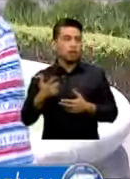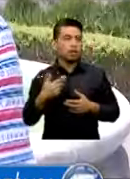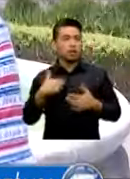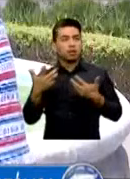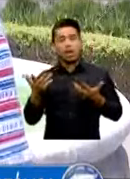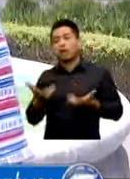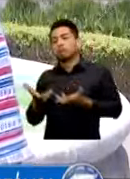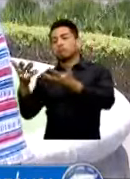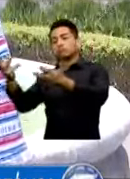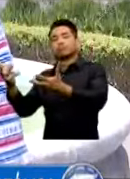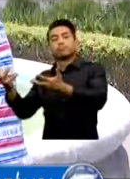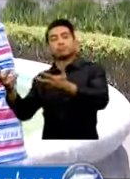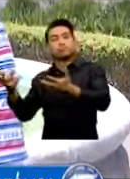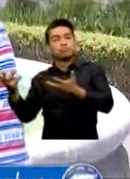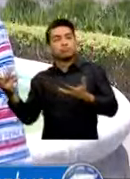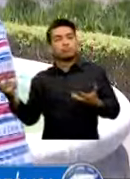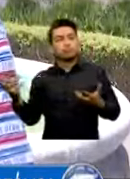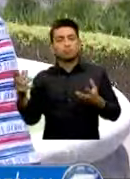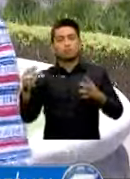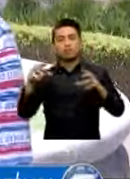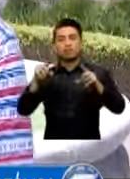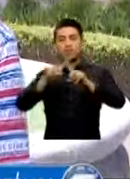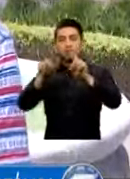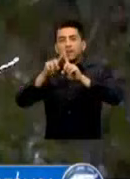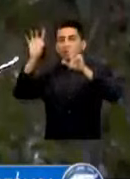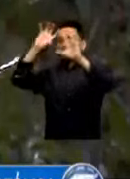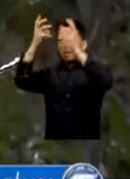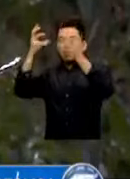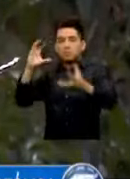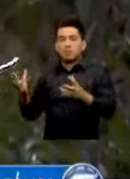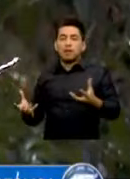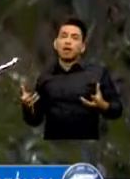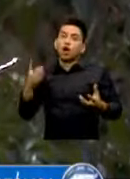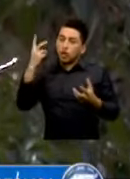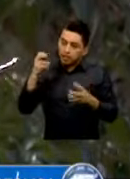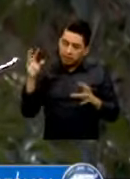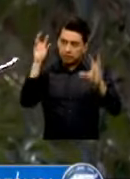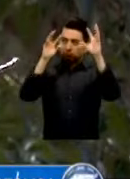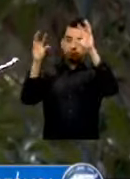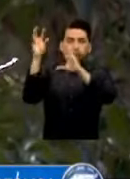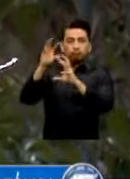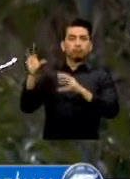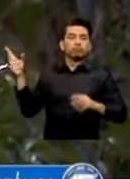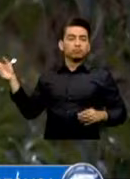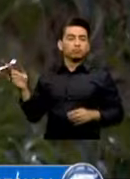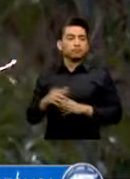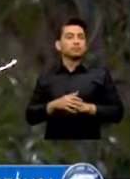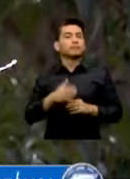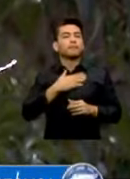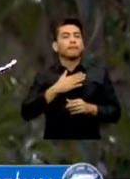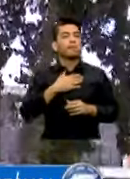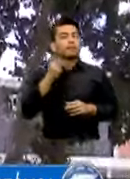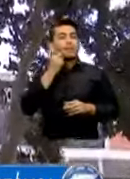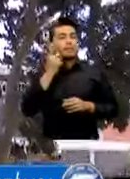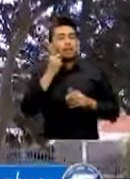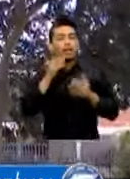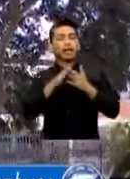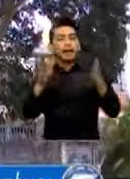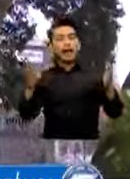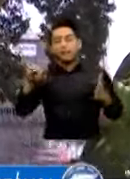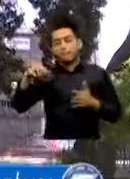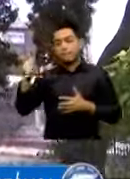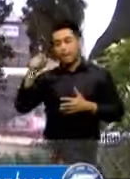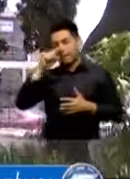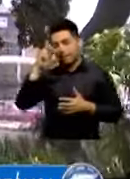Física De Las Partes Del Monumento Dañadas Para Que Se Vuelvan A Restaurar La Dirección General Del Patrimonio Cultural Del Ministerio De Cultura